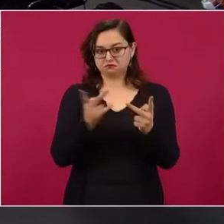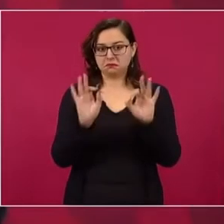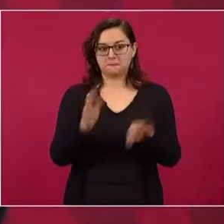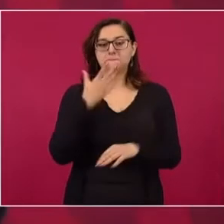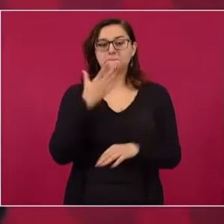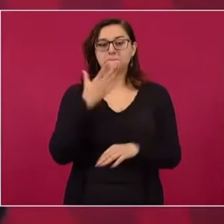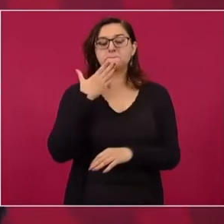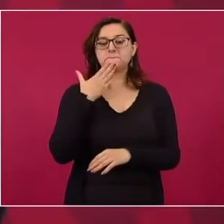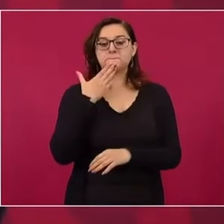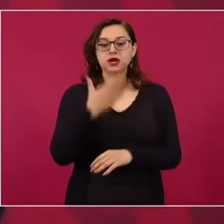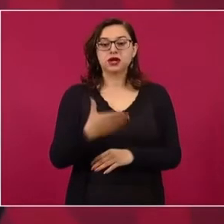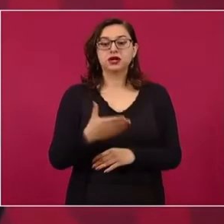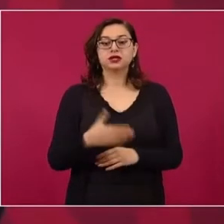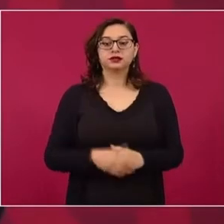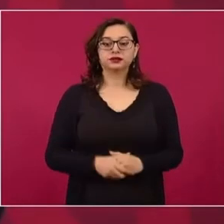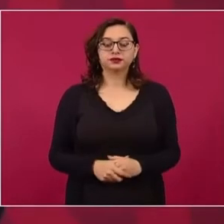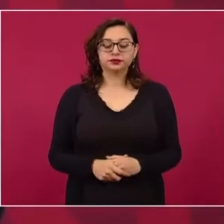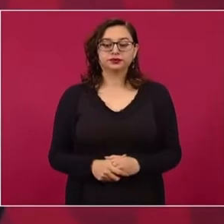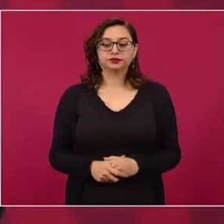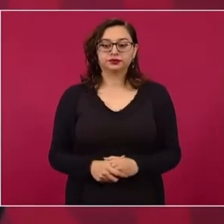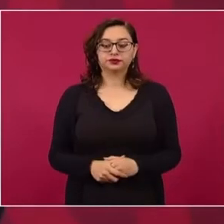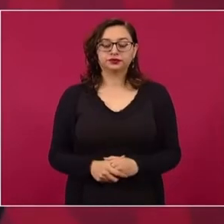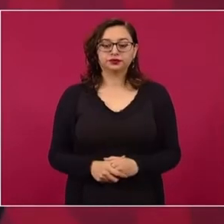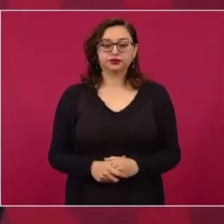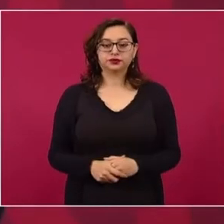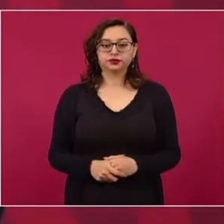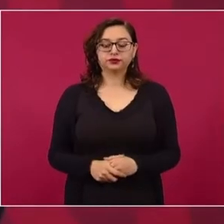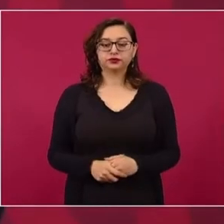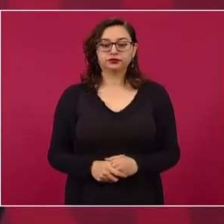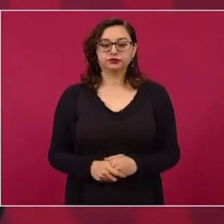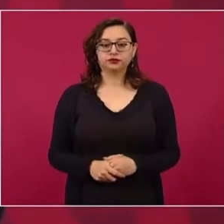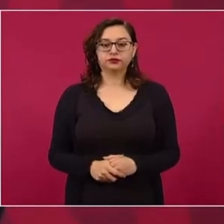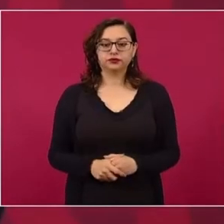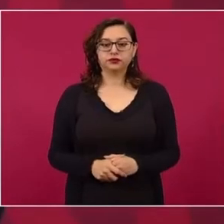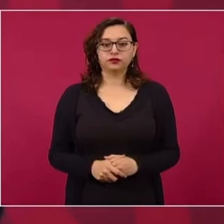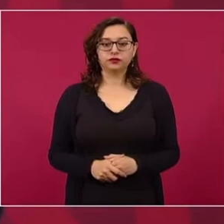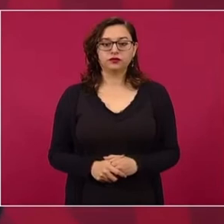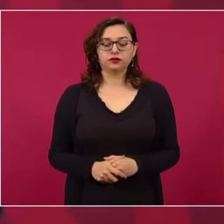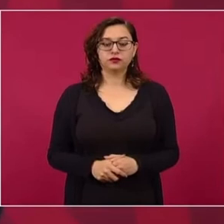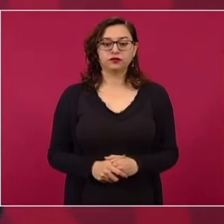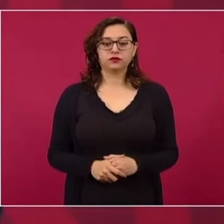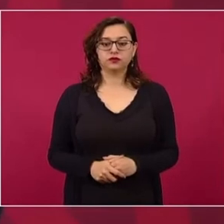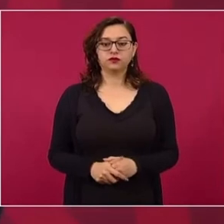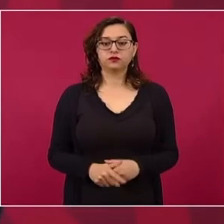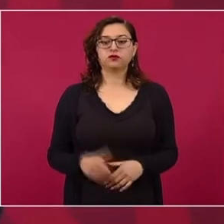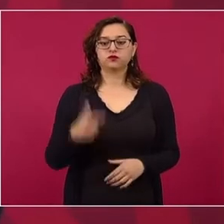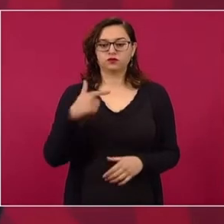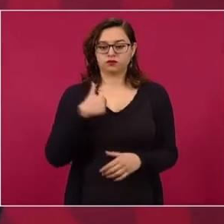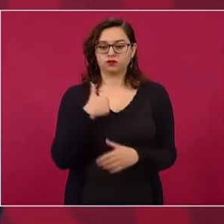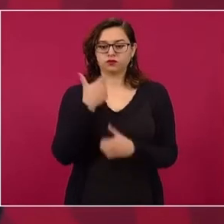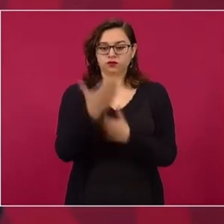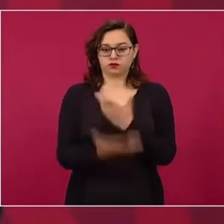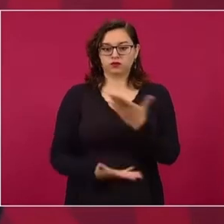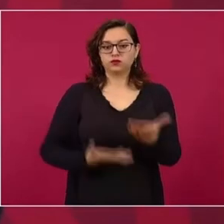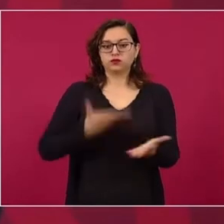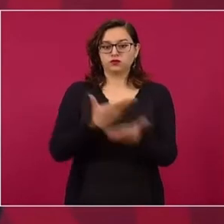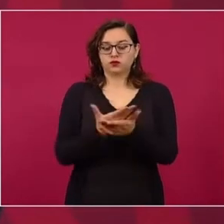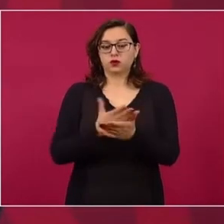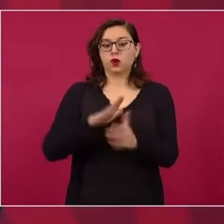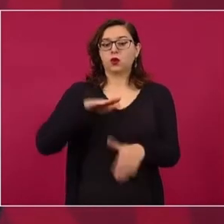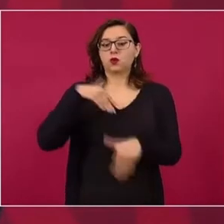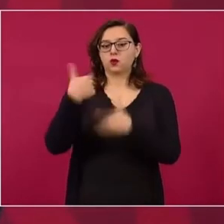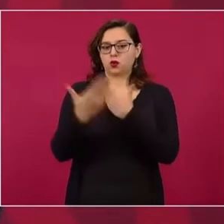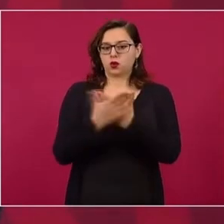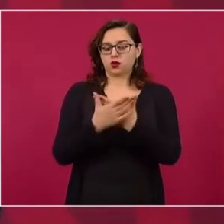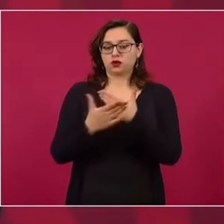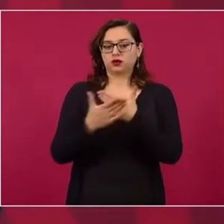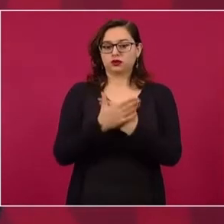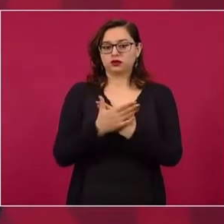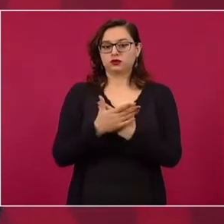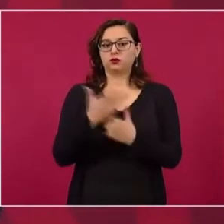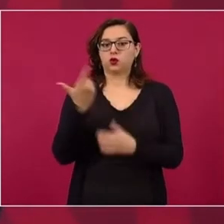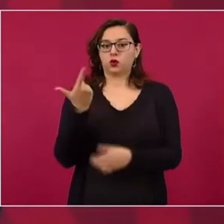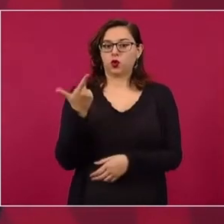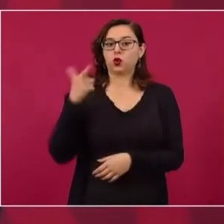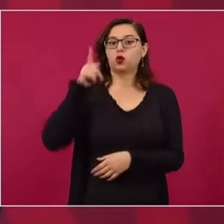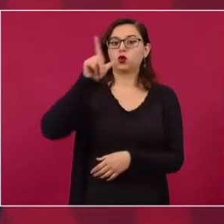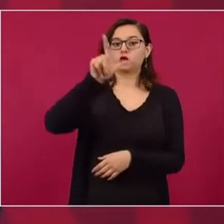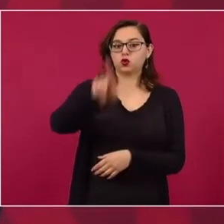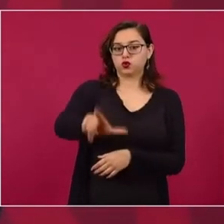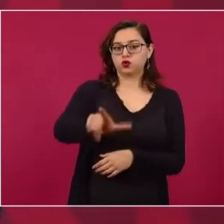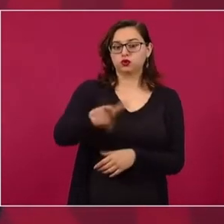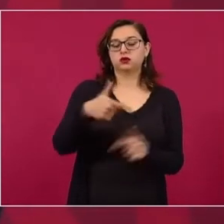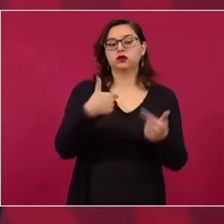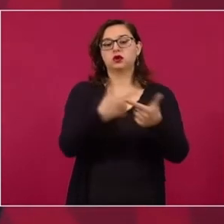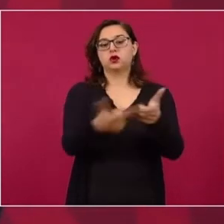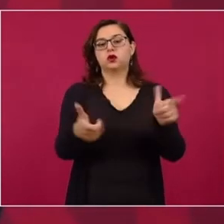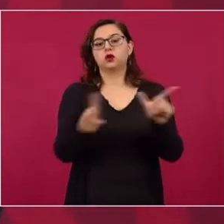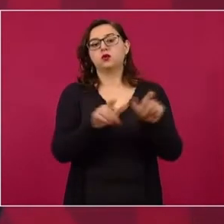Yo te propongo que en ocho días vengan los del Gabinete de